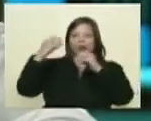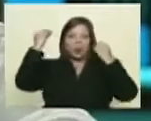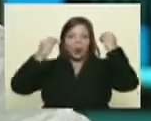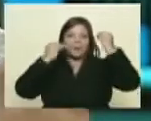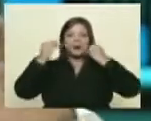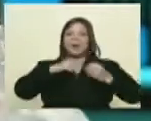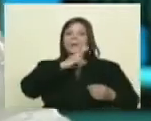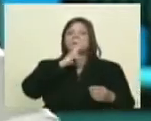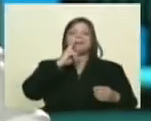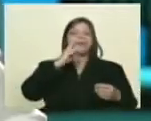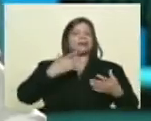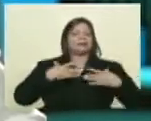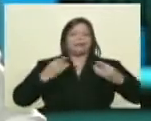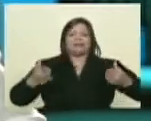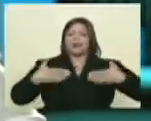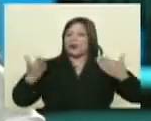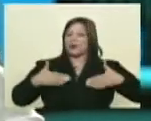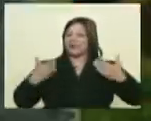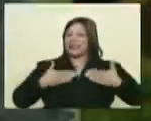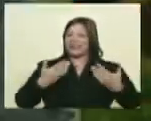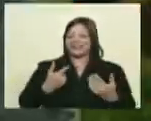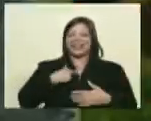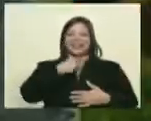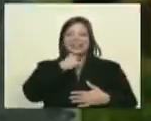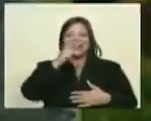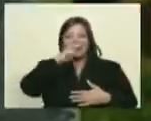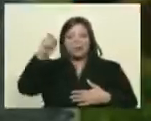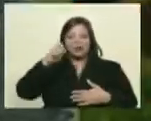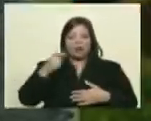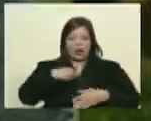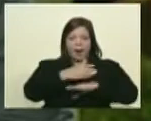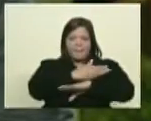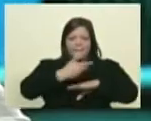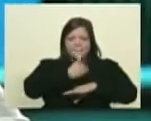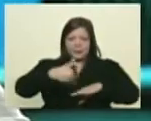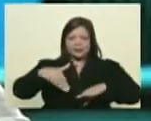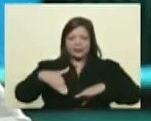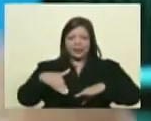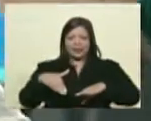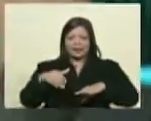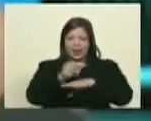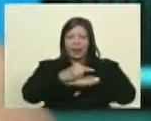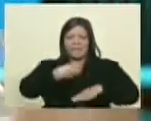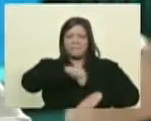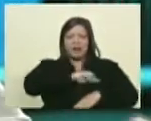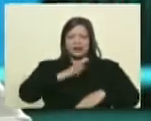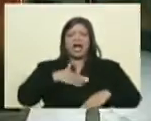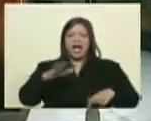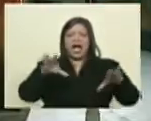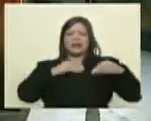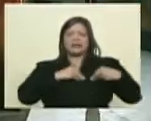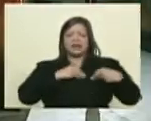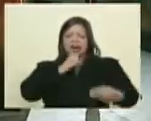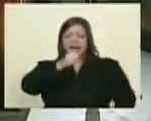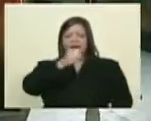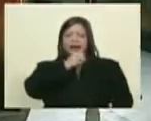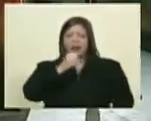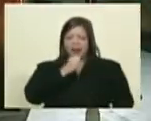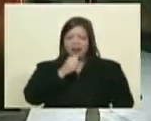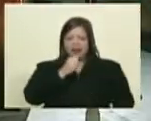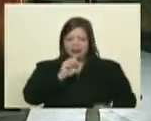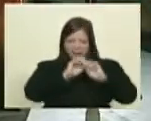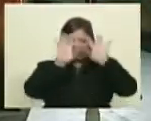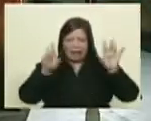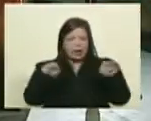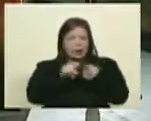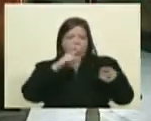mi madre encantadísima con la entrevista muy bien ¿y Rajoy se sometería a entrevista así como esa? sí así lúgubre y